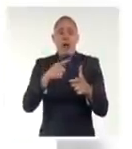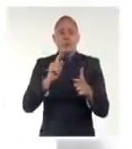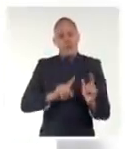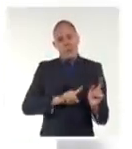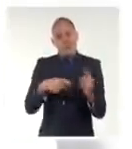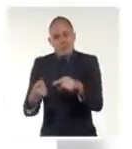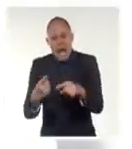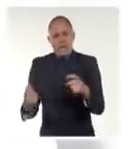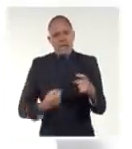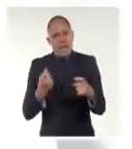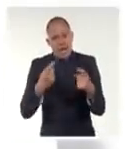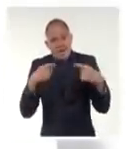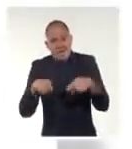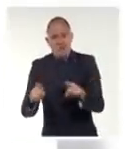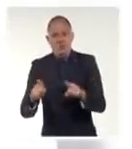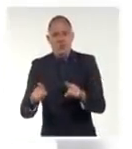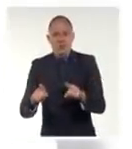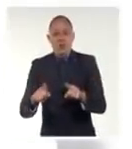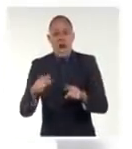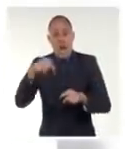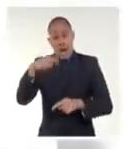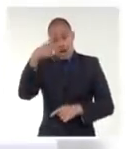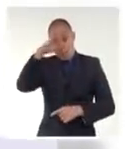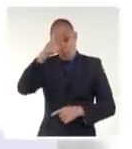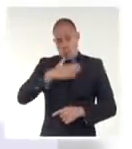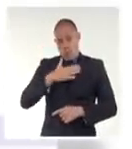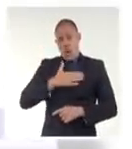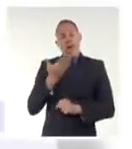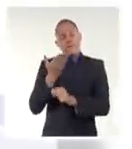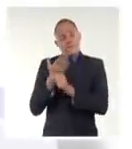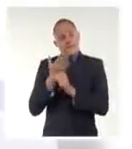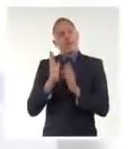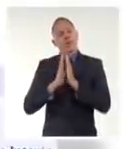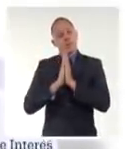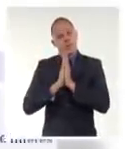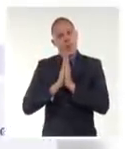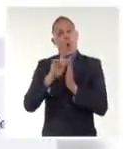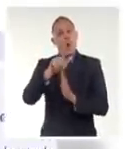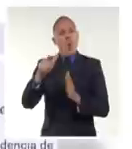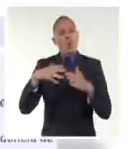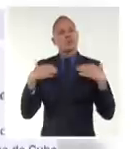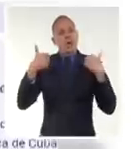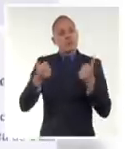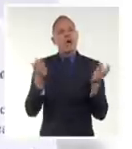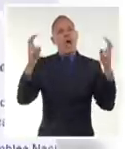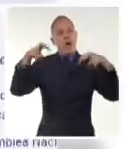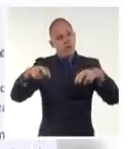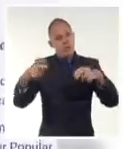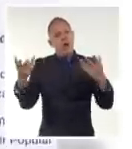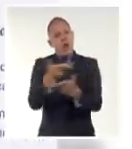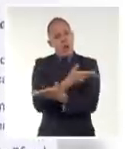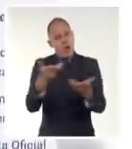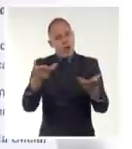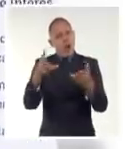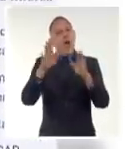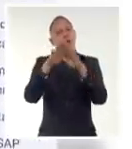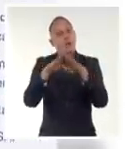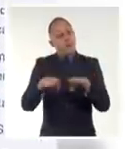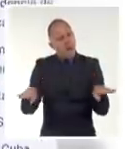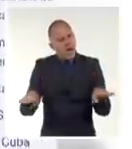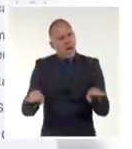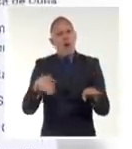Abogamos por una solución diplomática seria, constructiva y realista de la actual crisis en Europa, por medios